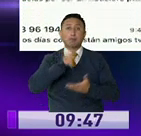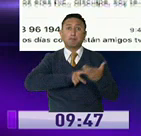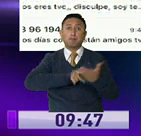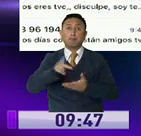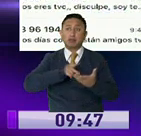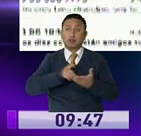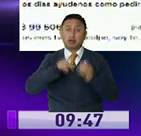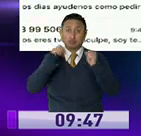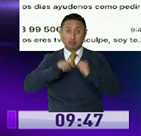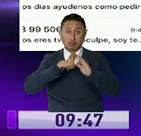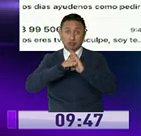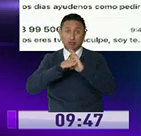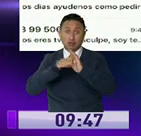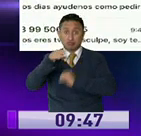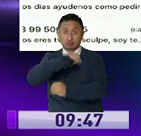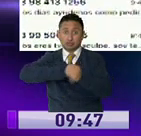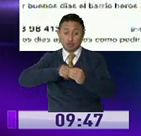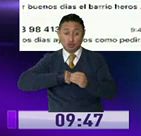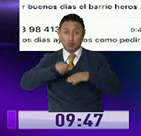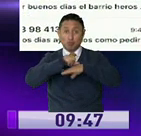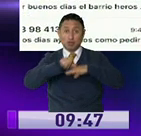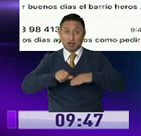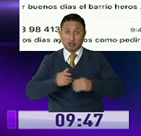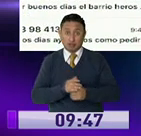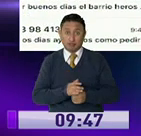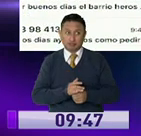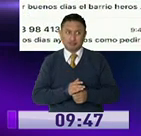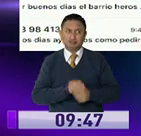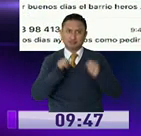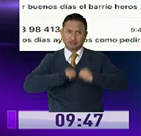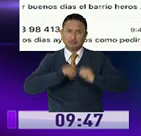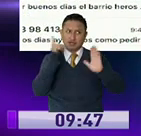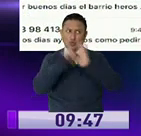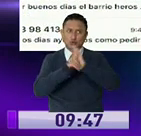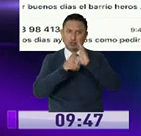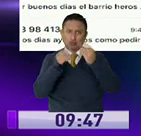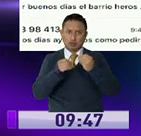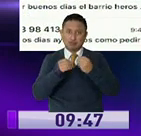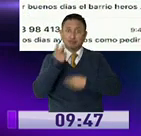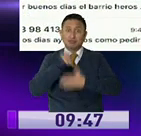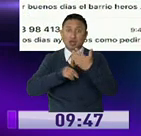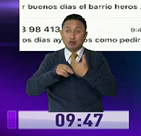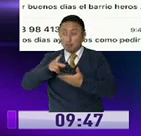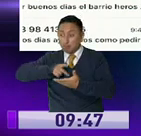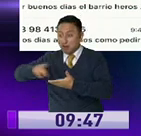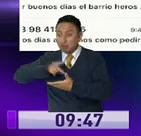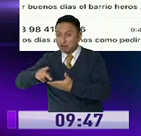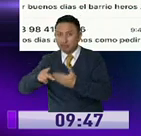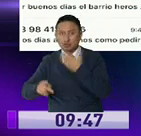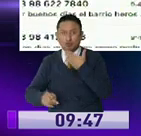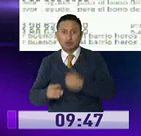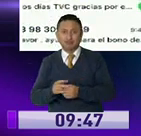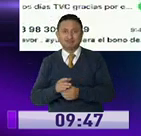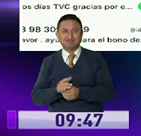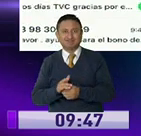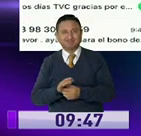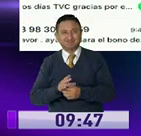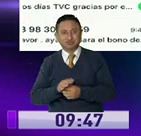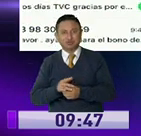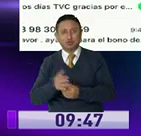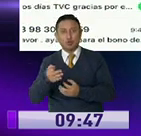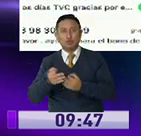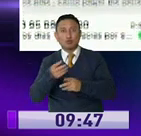transferencia bancaria. Estoy operado. Sí, eso ya son algunas denuncias que tenemos de ese tipo. Y Tienen que ver cómo se hace ese sistema. Eso judicatura.